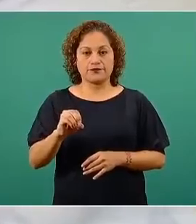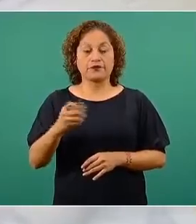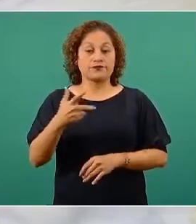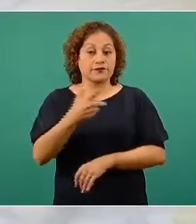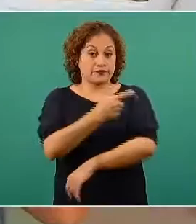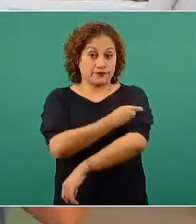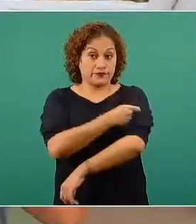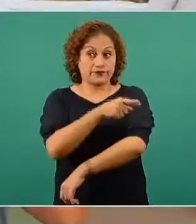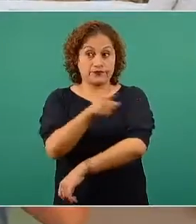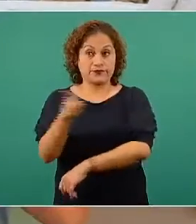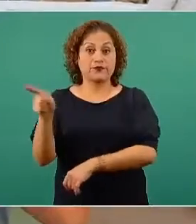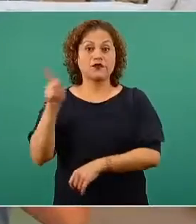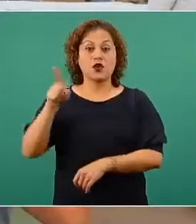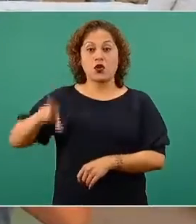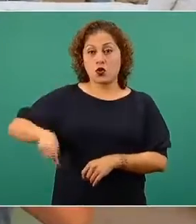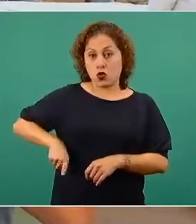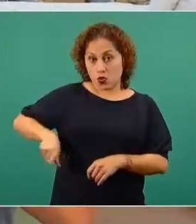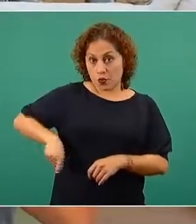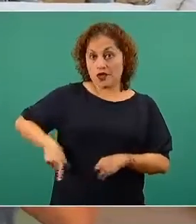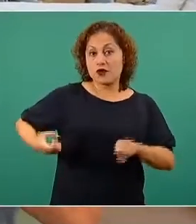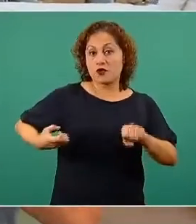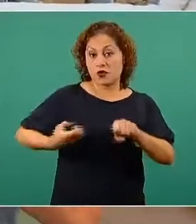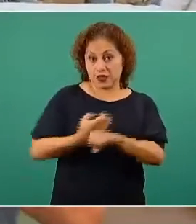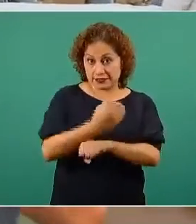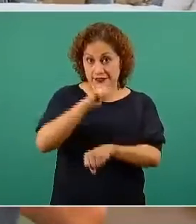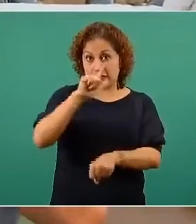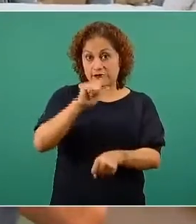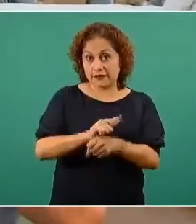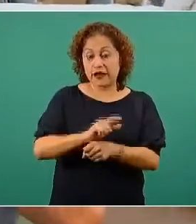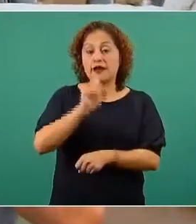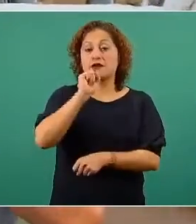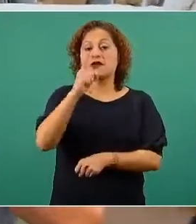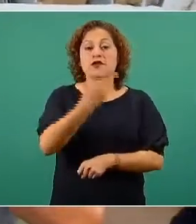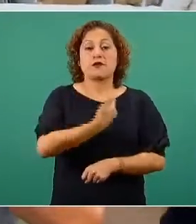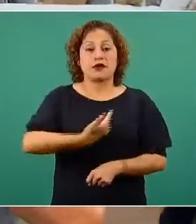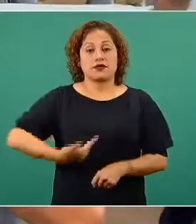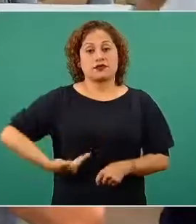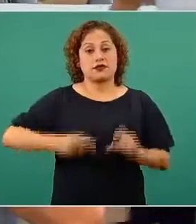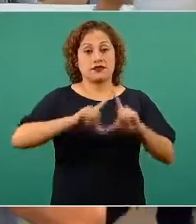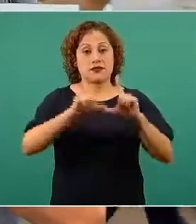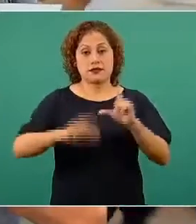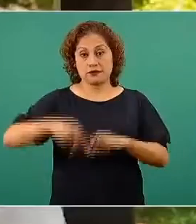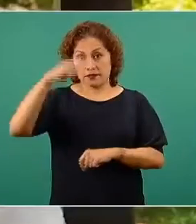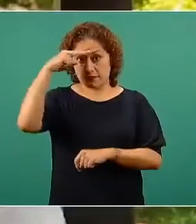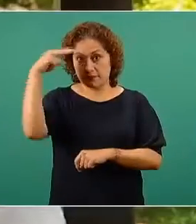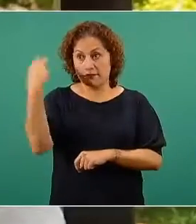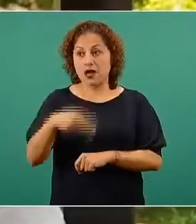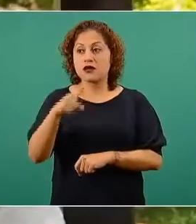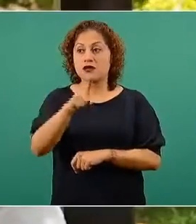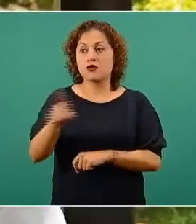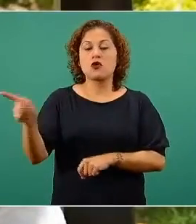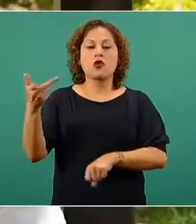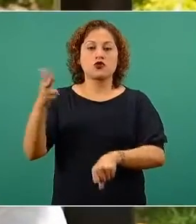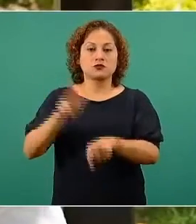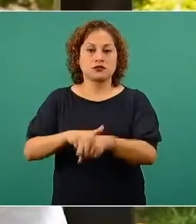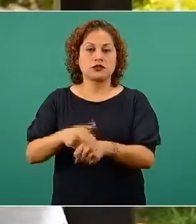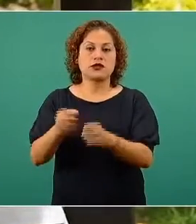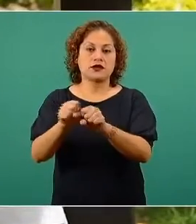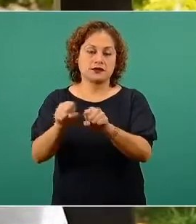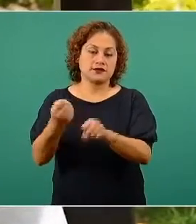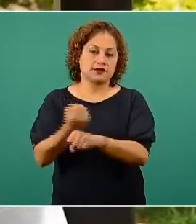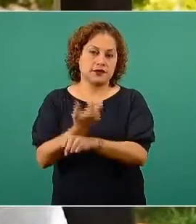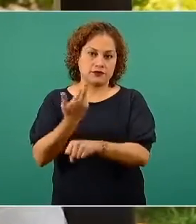salud, tanto del gobierno del estado como el presidente de la república y al sector salud, a todos sus integrantes.